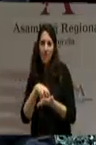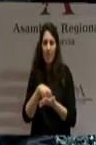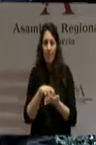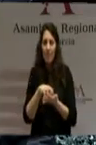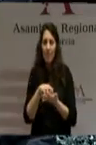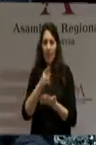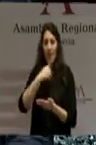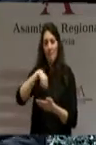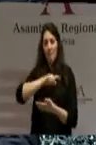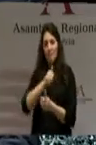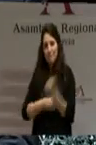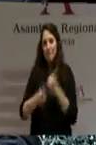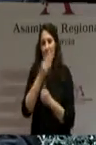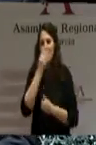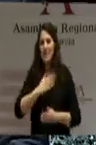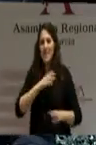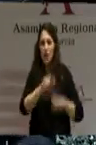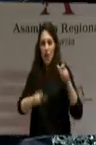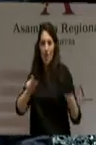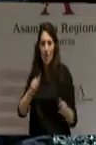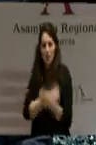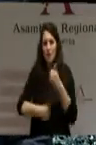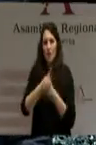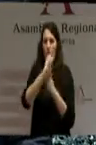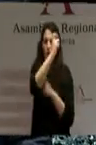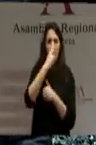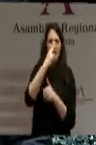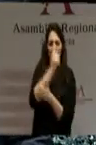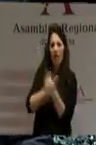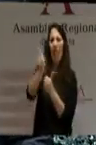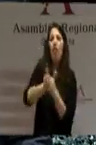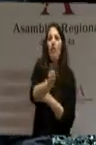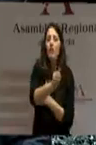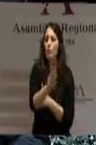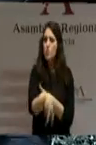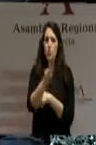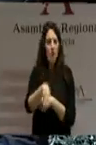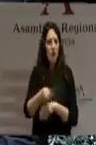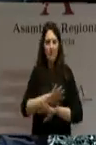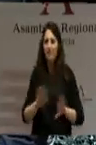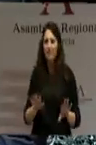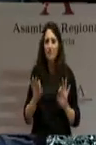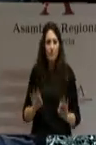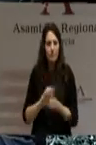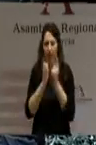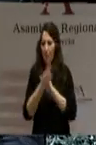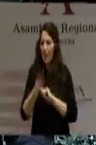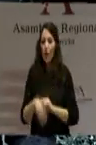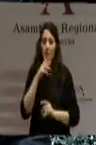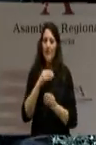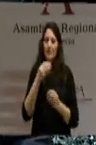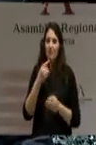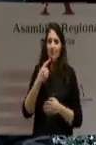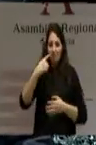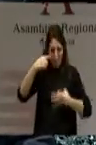el bienestar de los ciudadanos a ningún otro interés. Estoy convencido de que Alberto Gárrez dedicará su